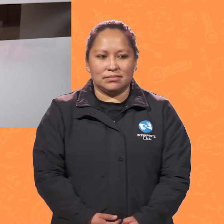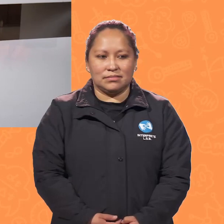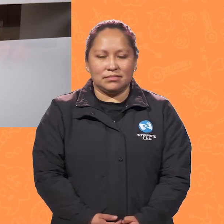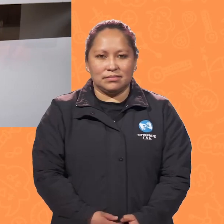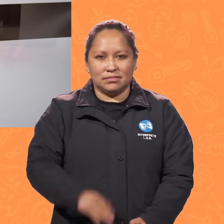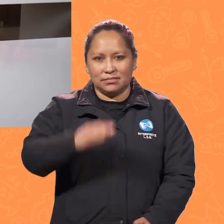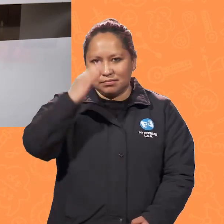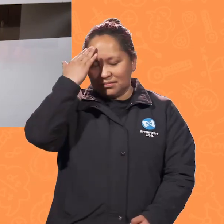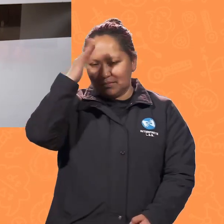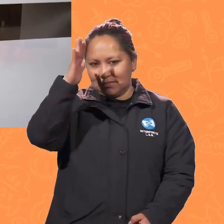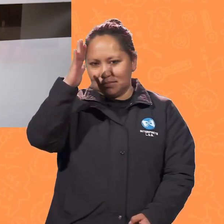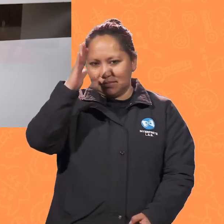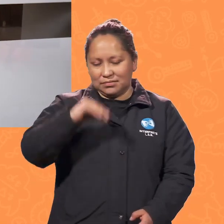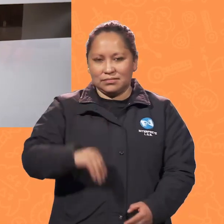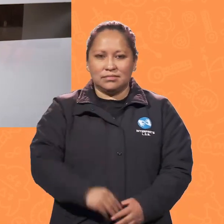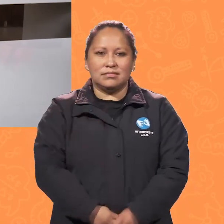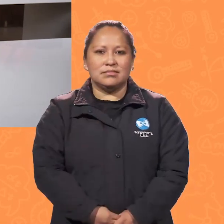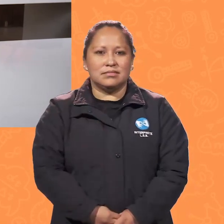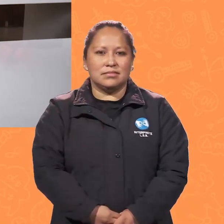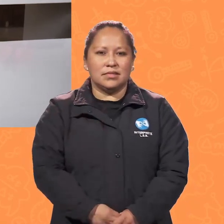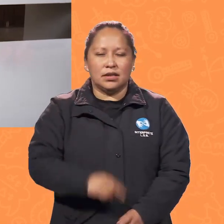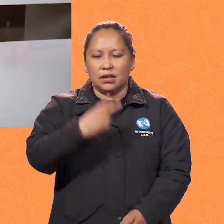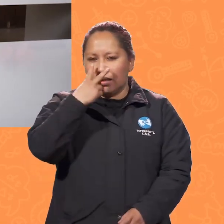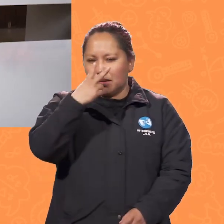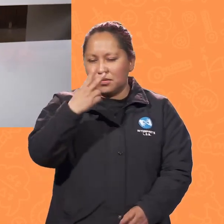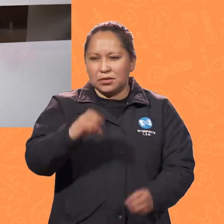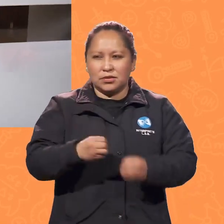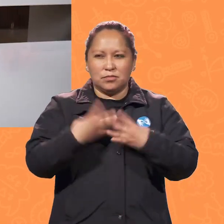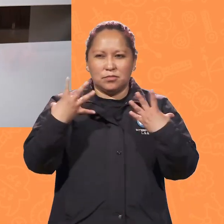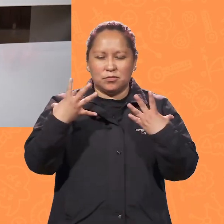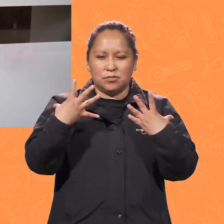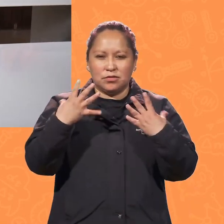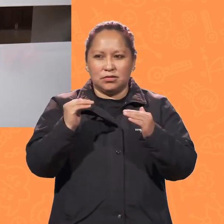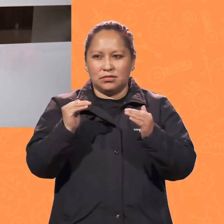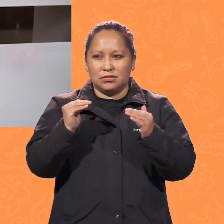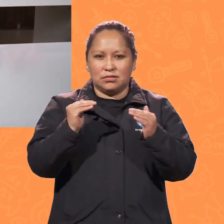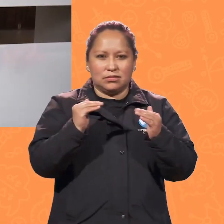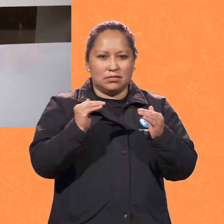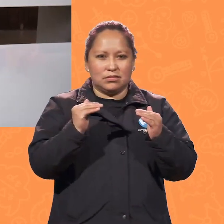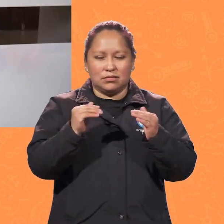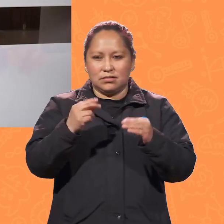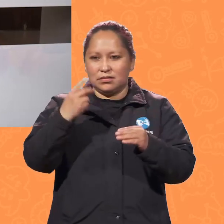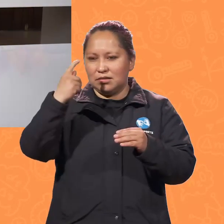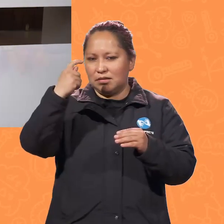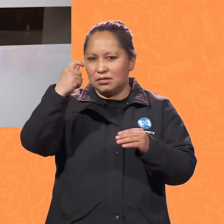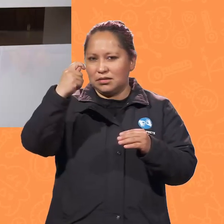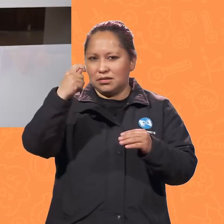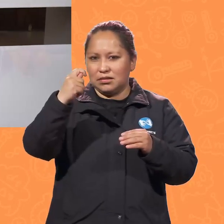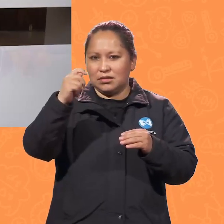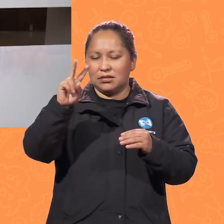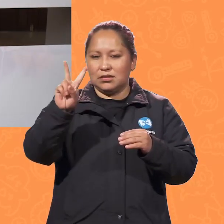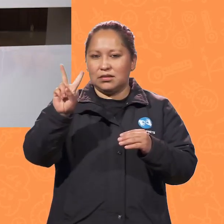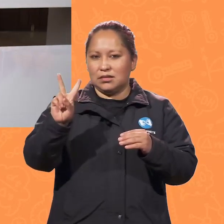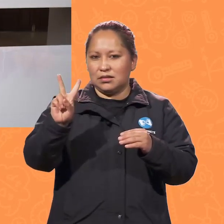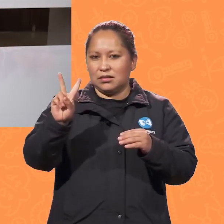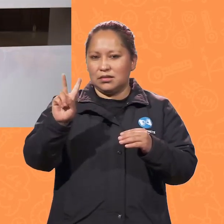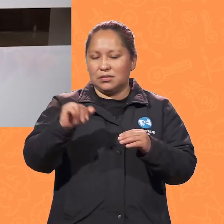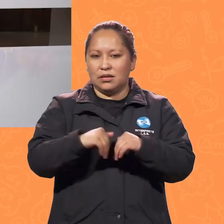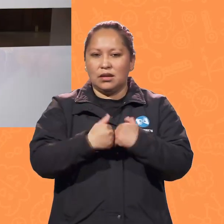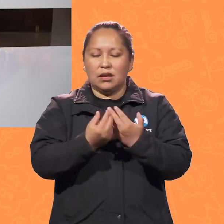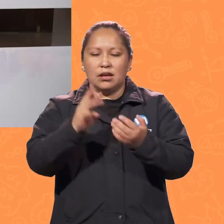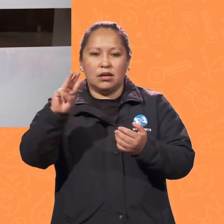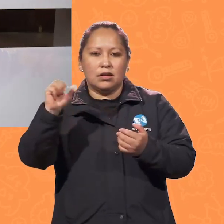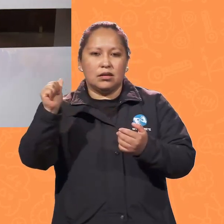¡Hola chicos y chicas! Hemos visto a muchos robots en la televisión, como Wall-E y Baymax. Pero,